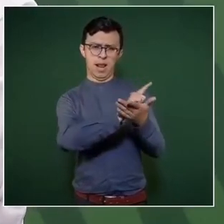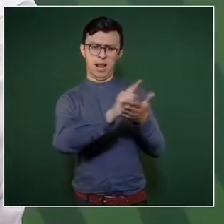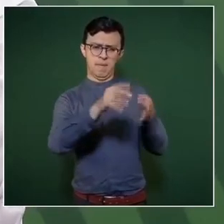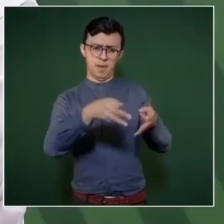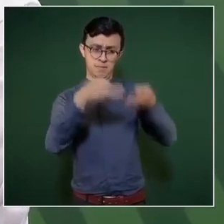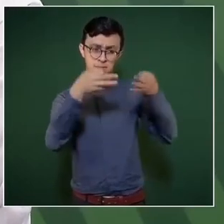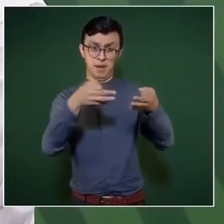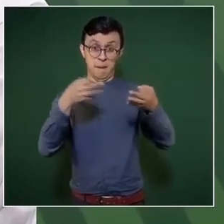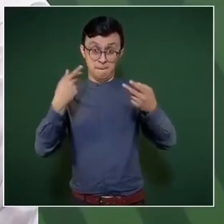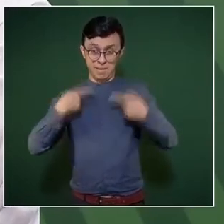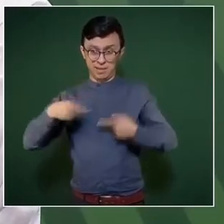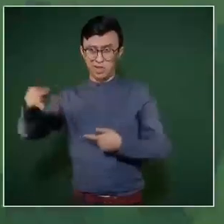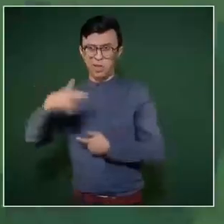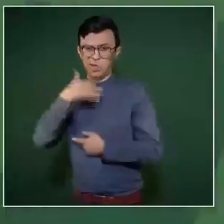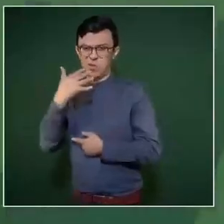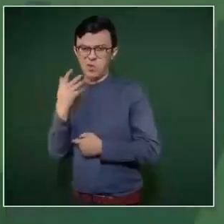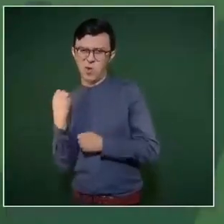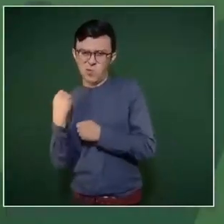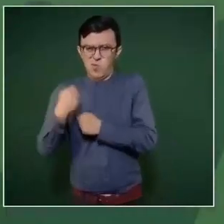mancharla.